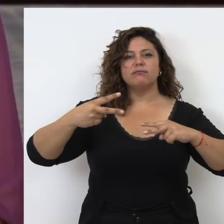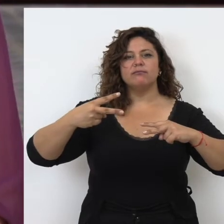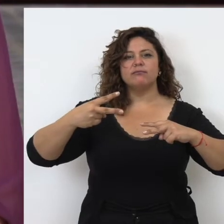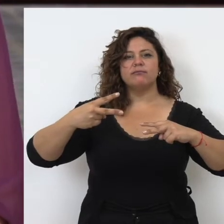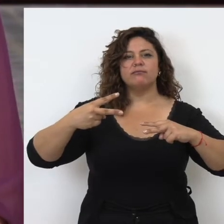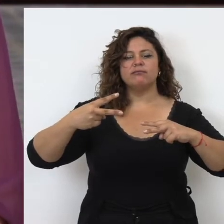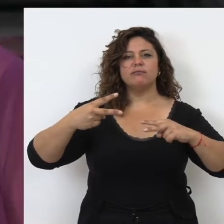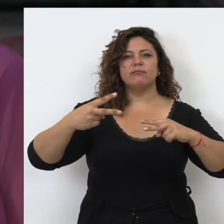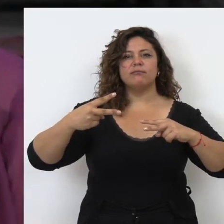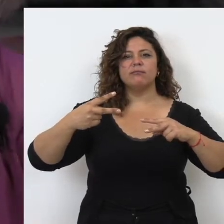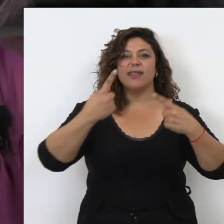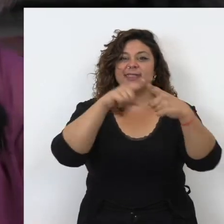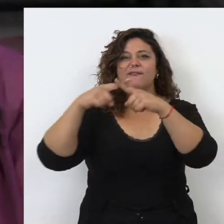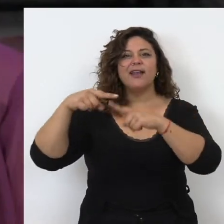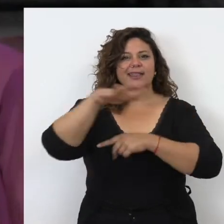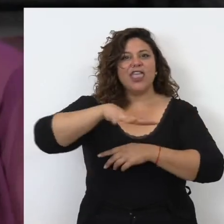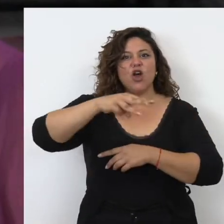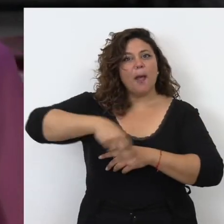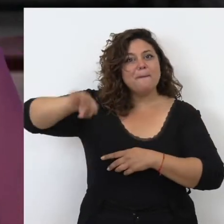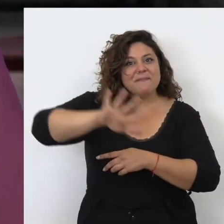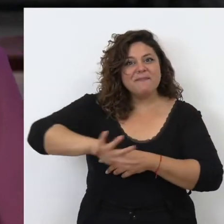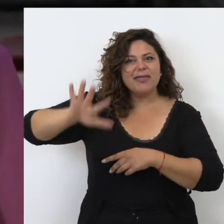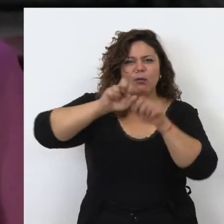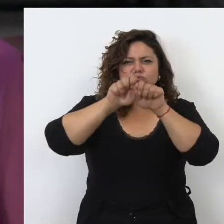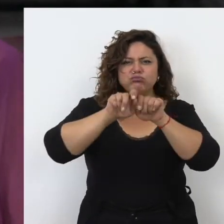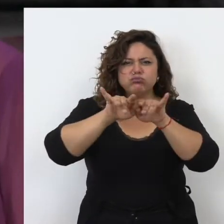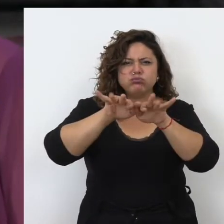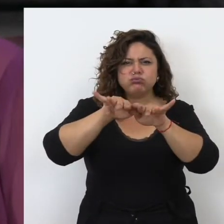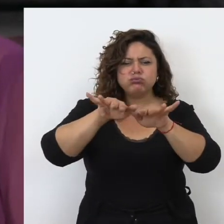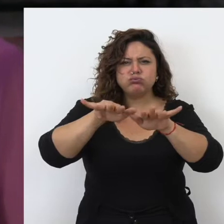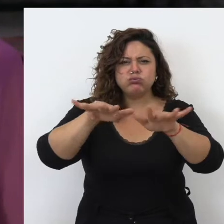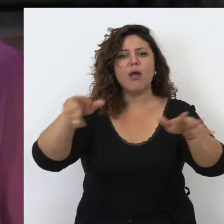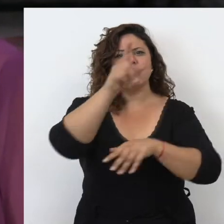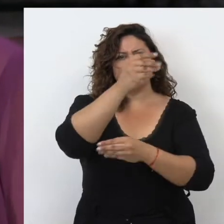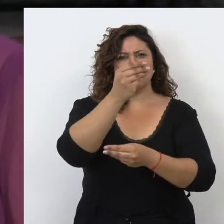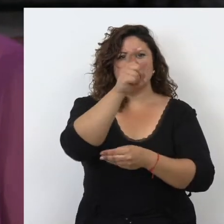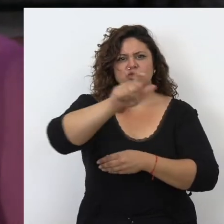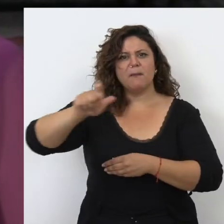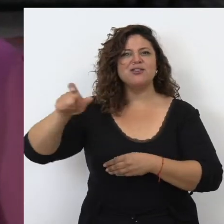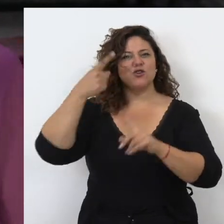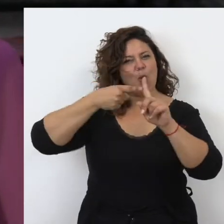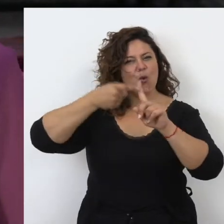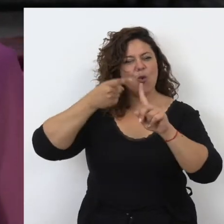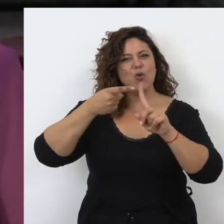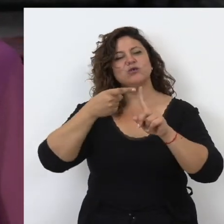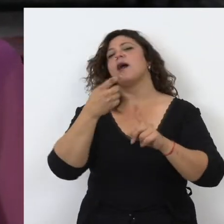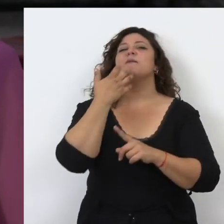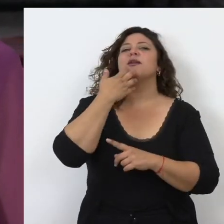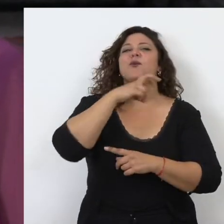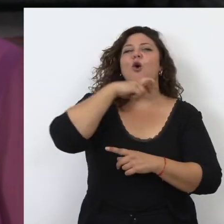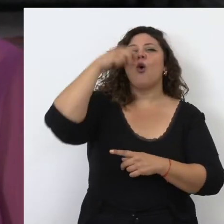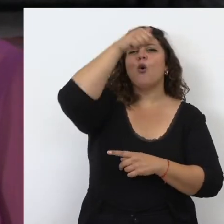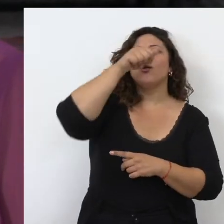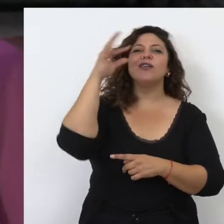distintos puntos del Mediterráneo y van a ser utilizadas por mucha gente, entre otras, los